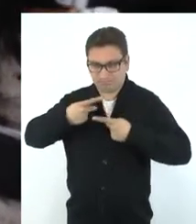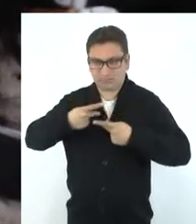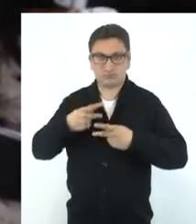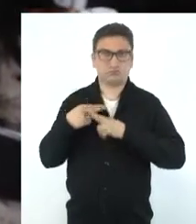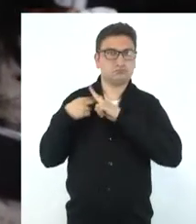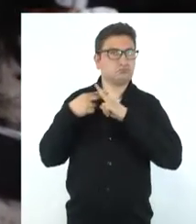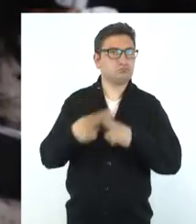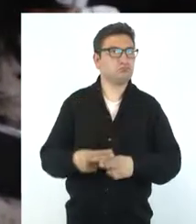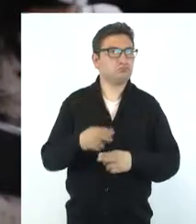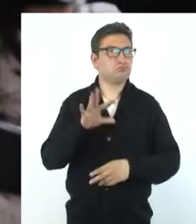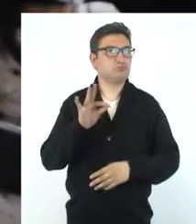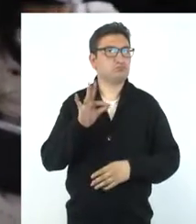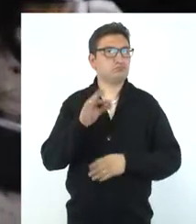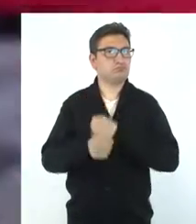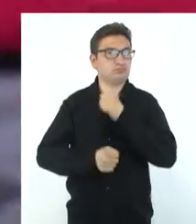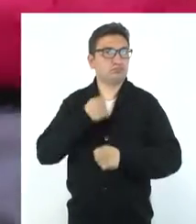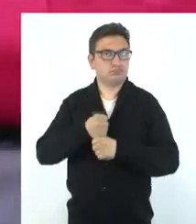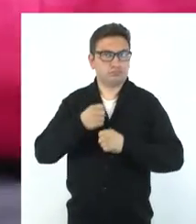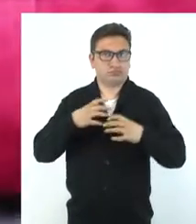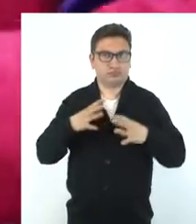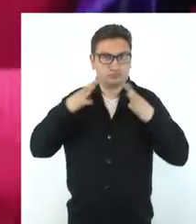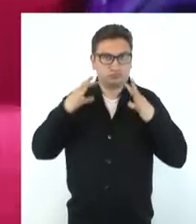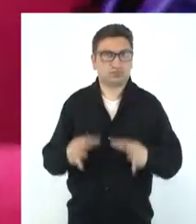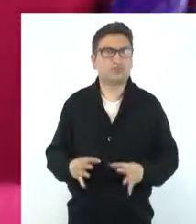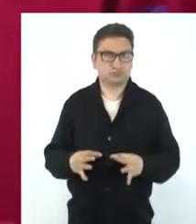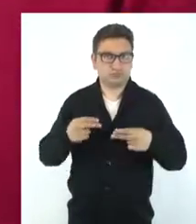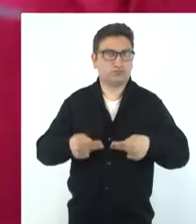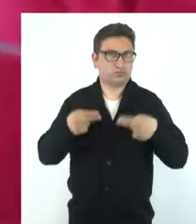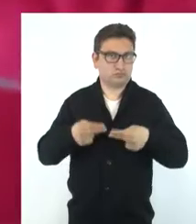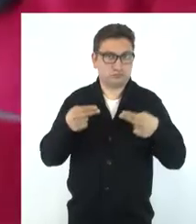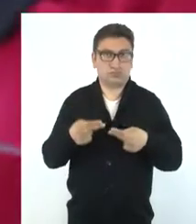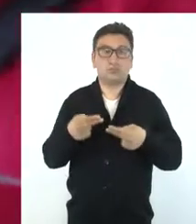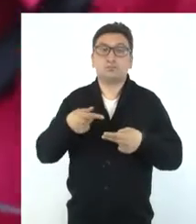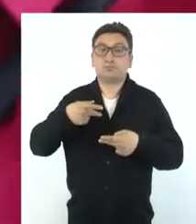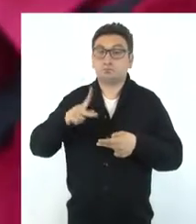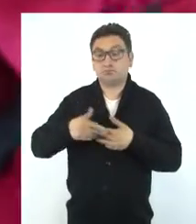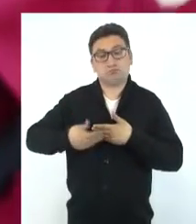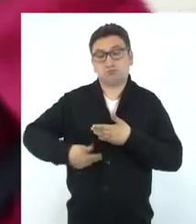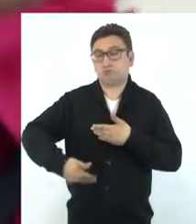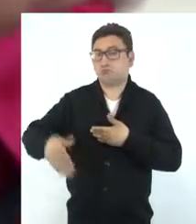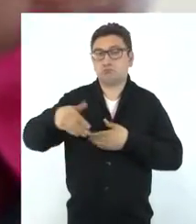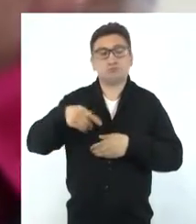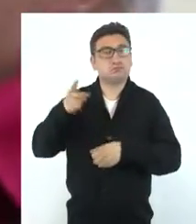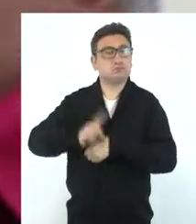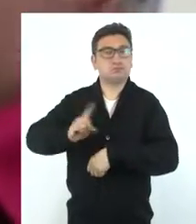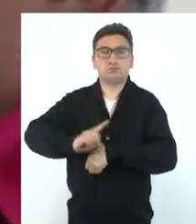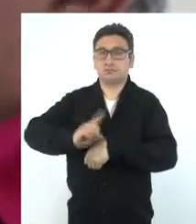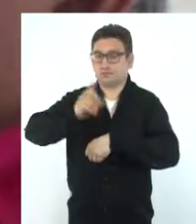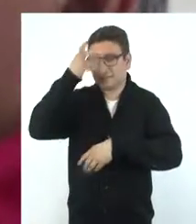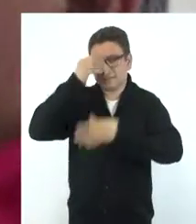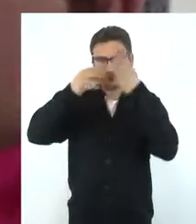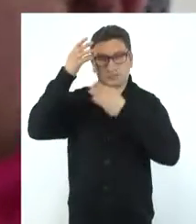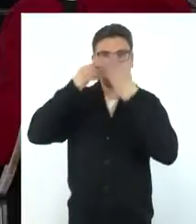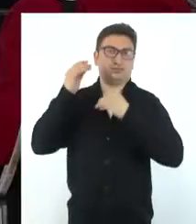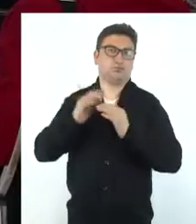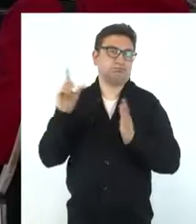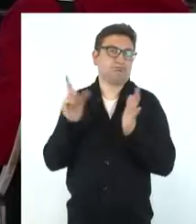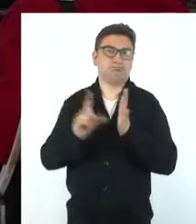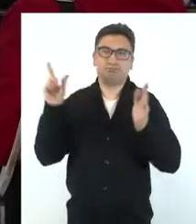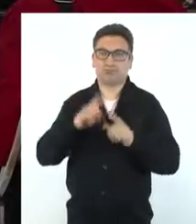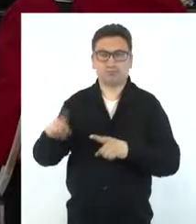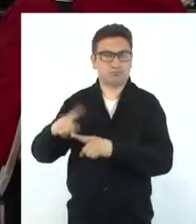tengo 40 años de emprendedor, todavía se tiene que aprender todos los días.